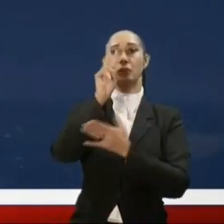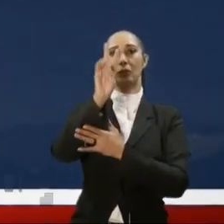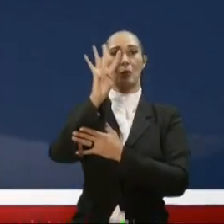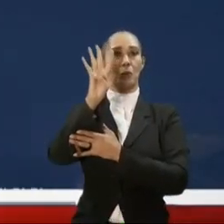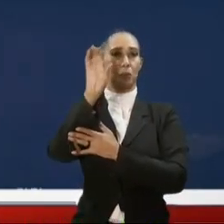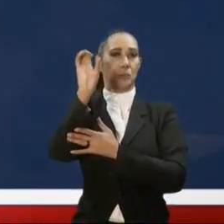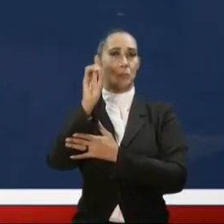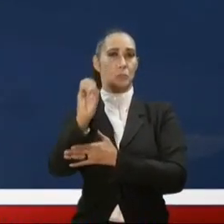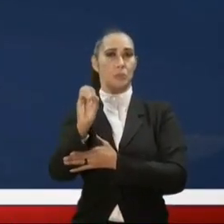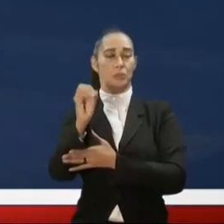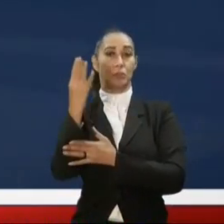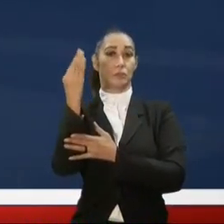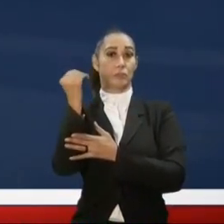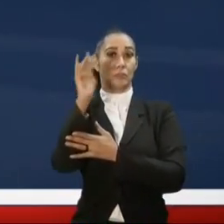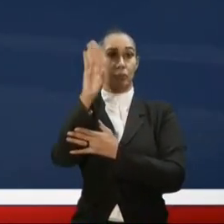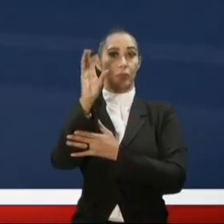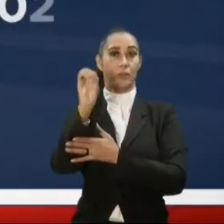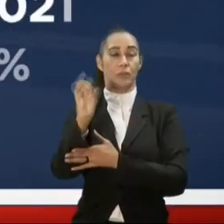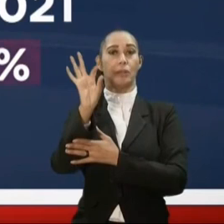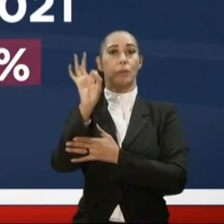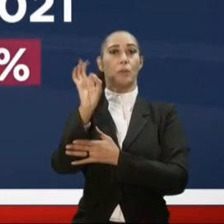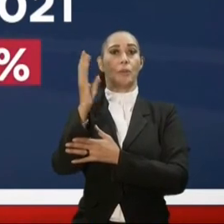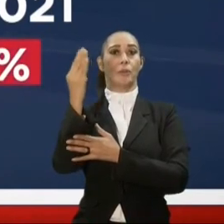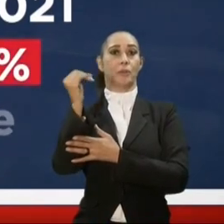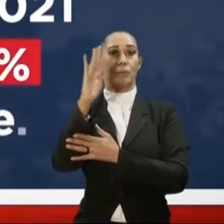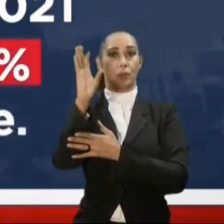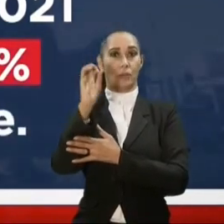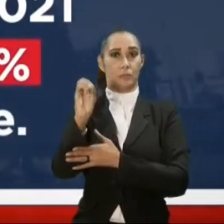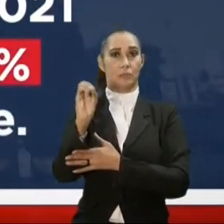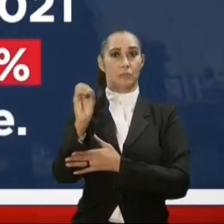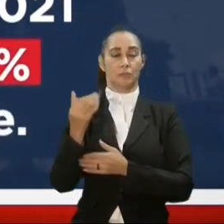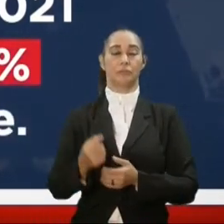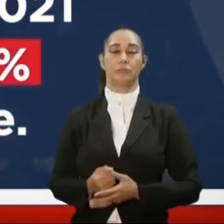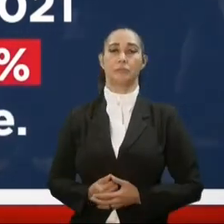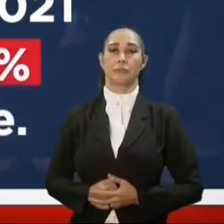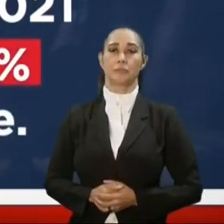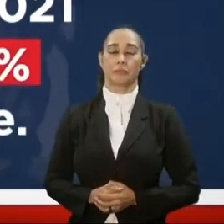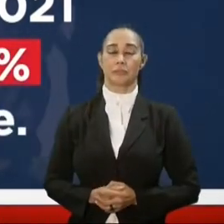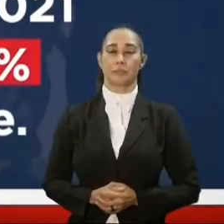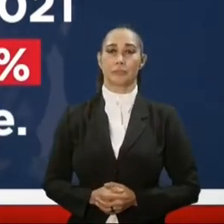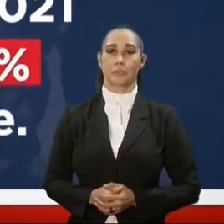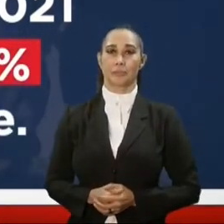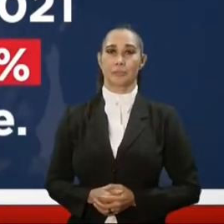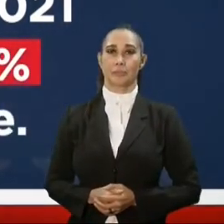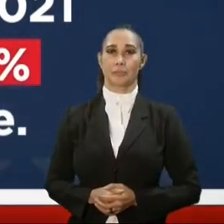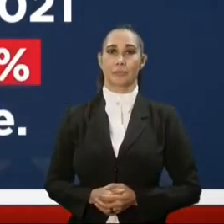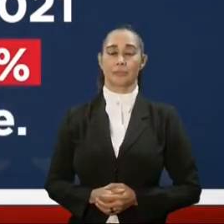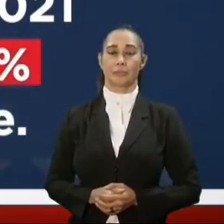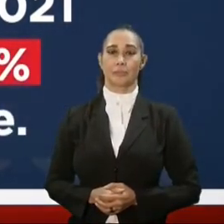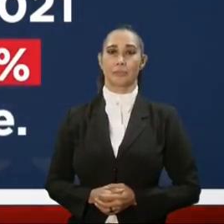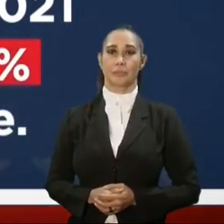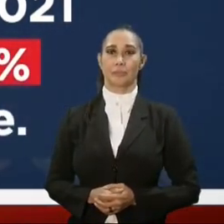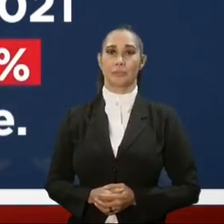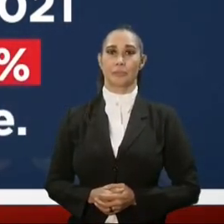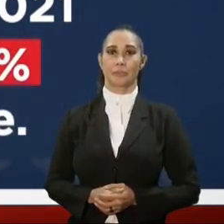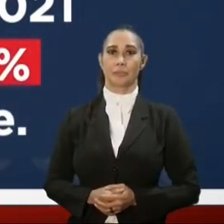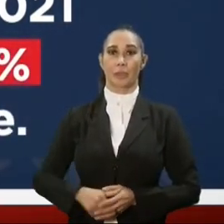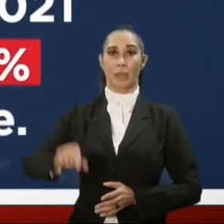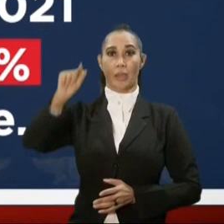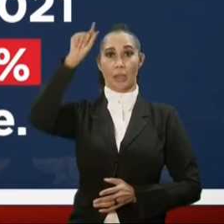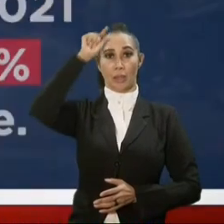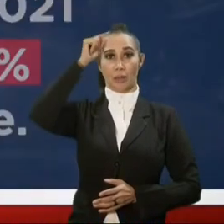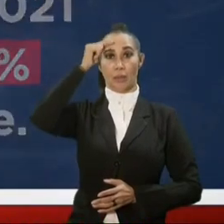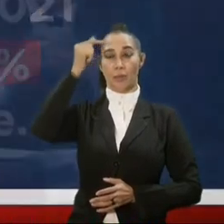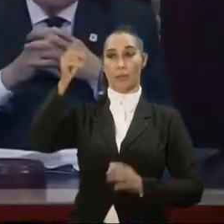4%, un 14%, un 9% y un 14% respectivamente. El gobierno no es ajeno a la